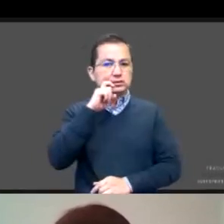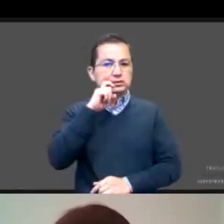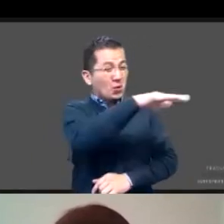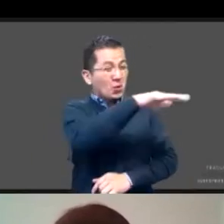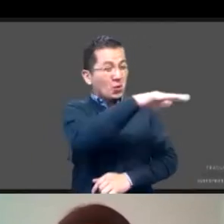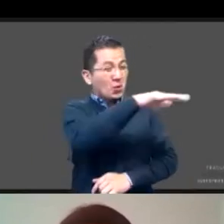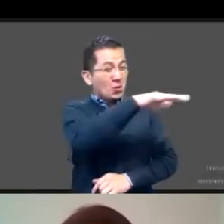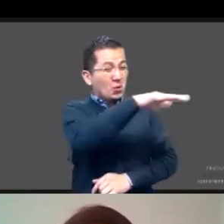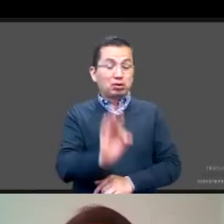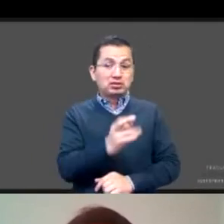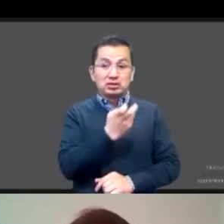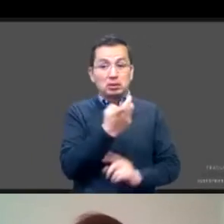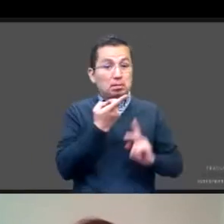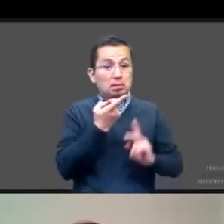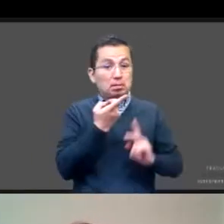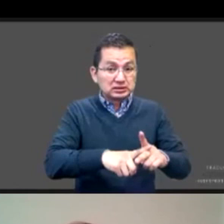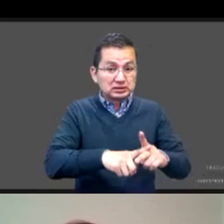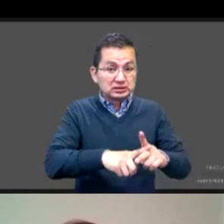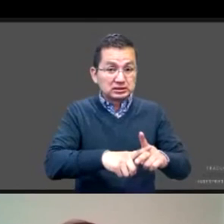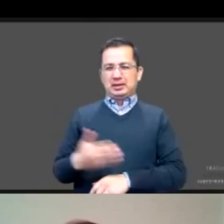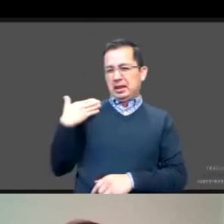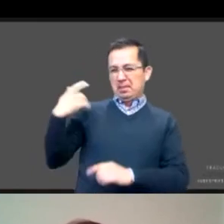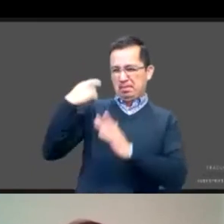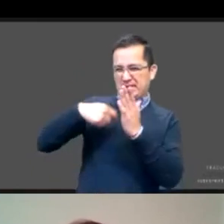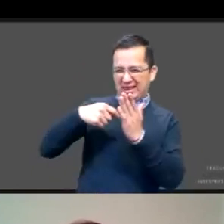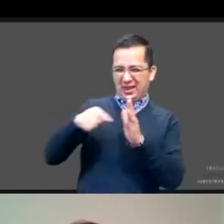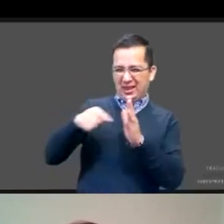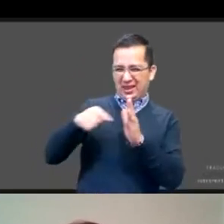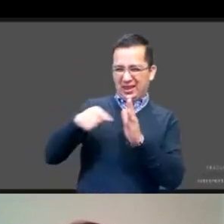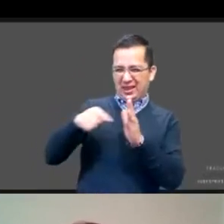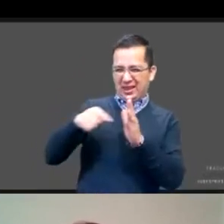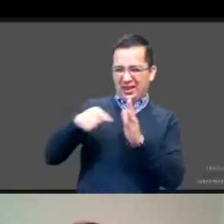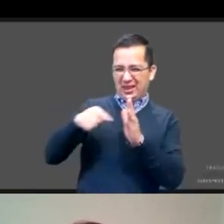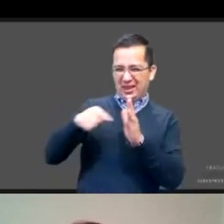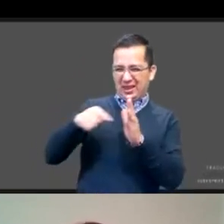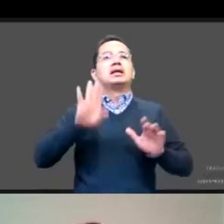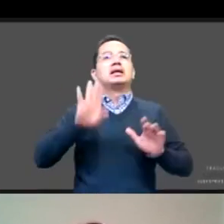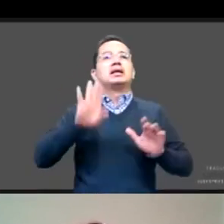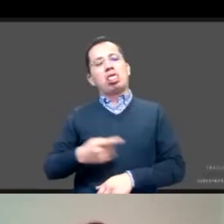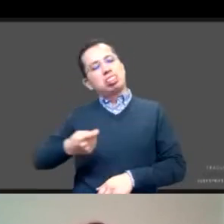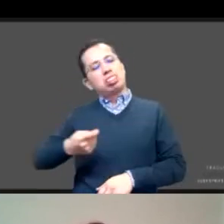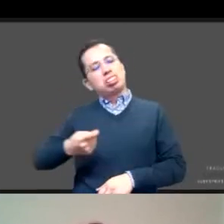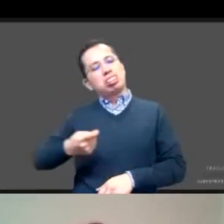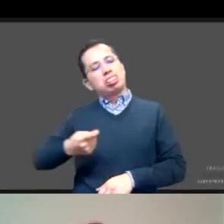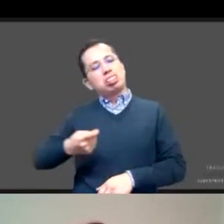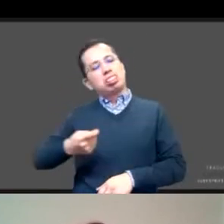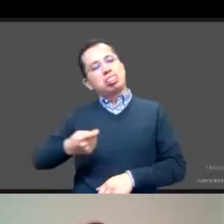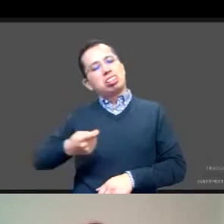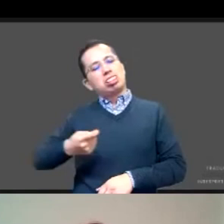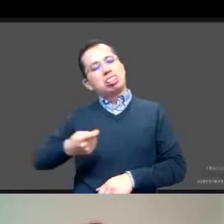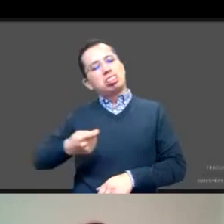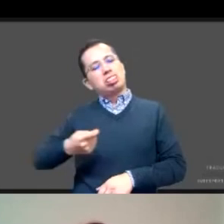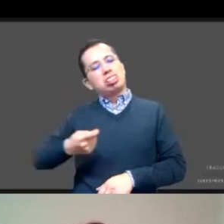de todos estos mensajes que se van enviando muchos contradictorios hacia las niñas y adolescentes de su